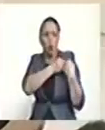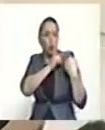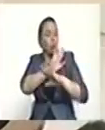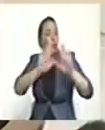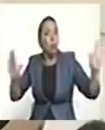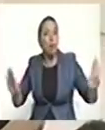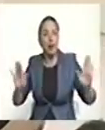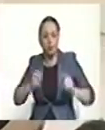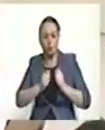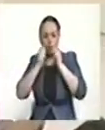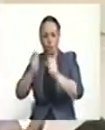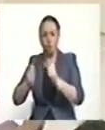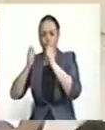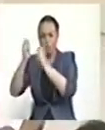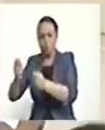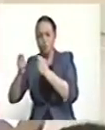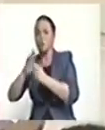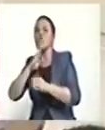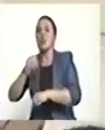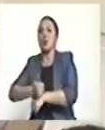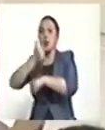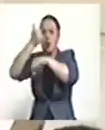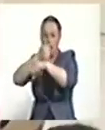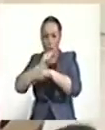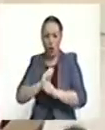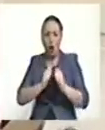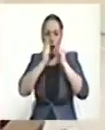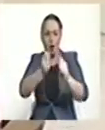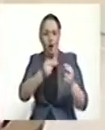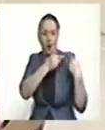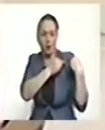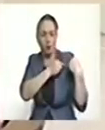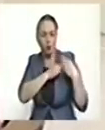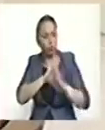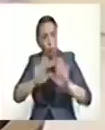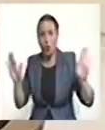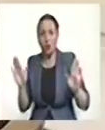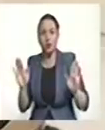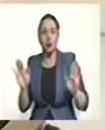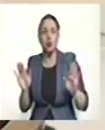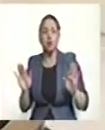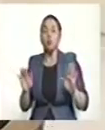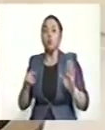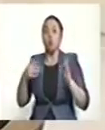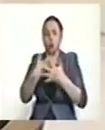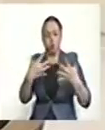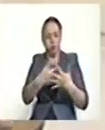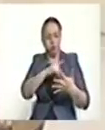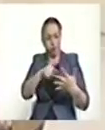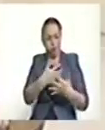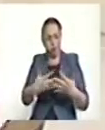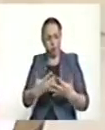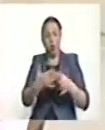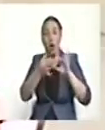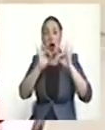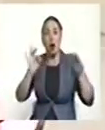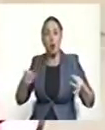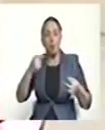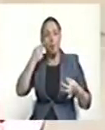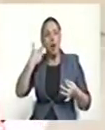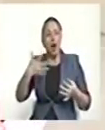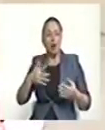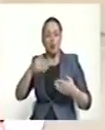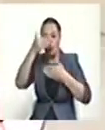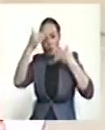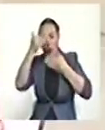sobre la cadena estructural de mando, que son los cabecillas de esa organización. Como está redactado ese artículo, están convirtiendo a las FARC